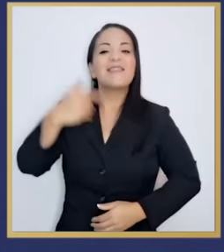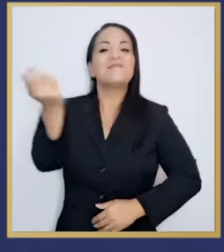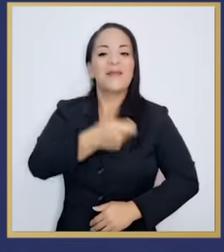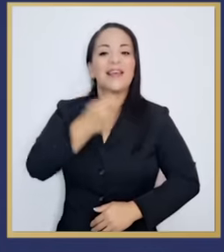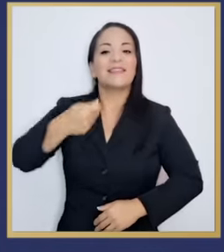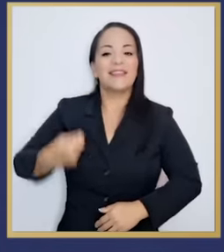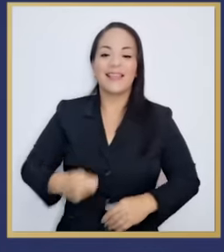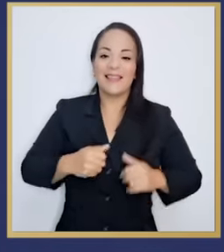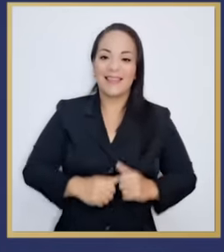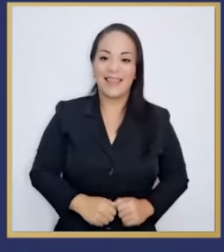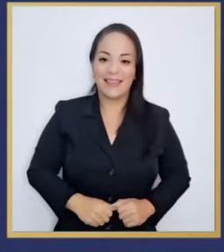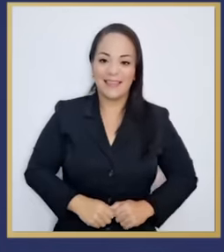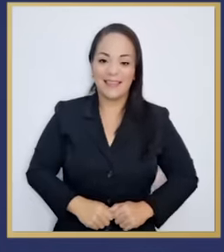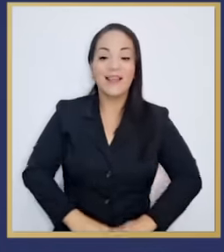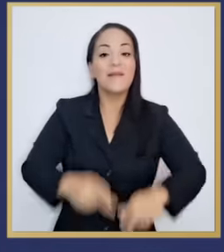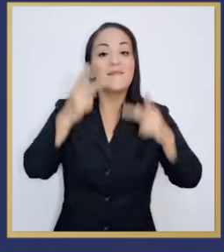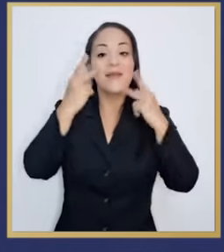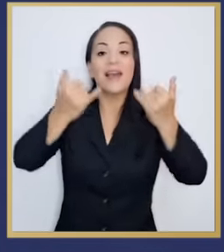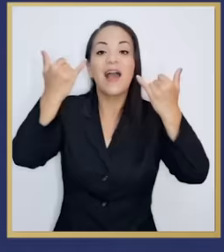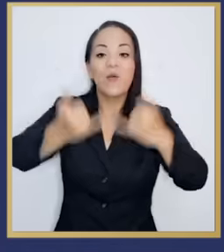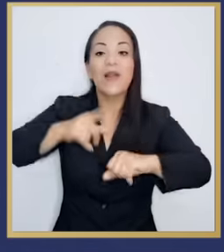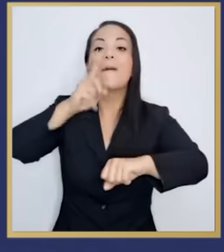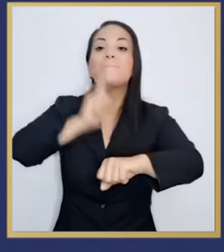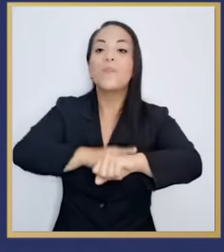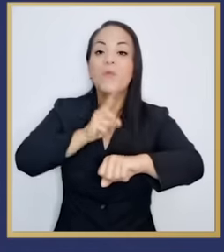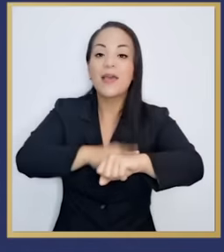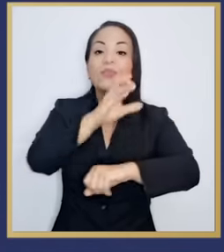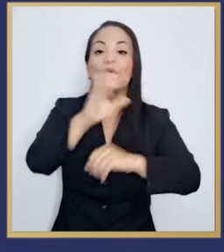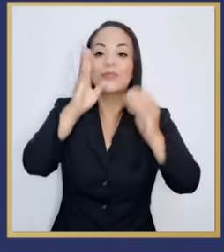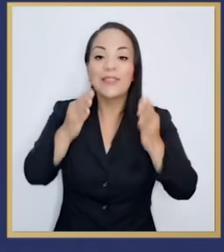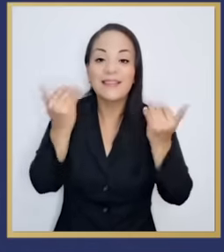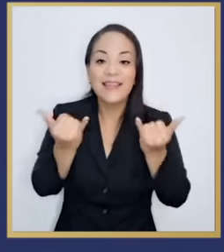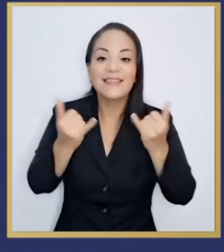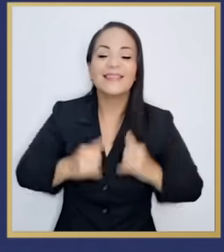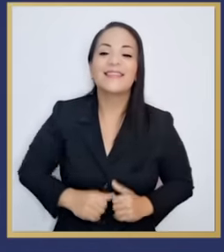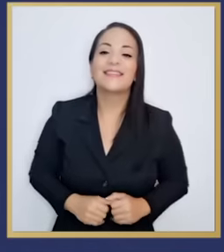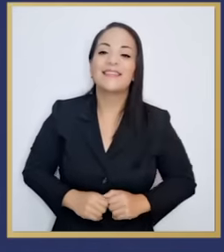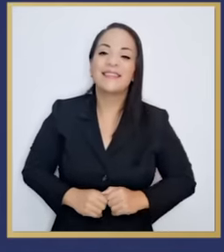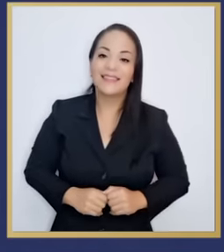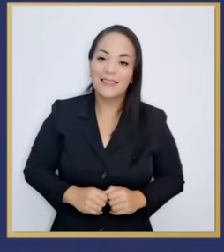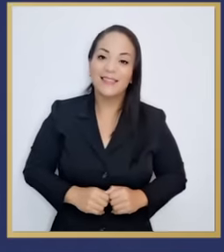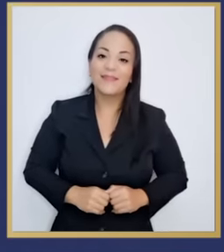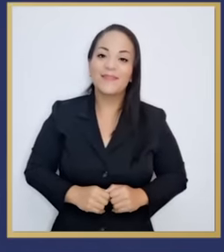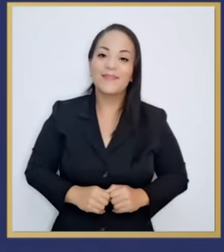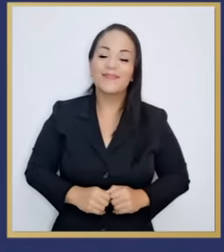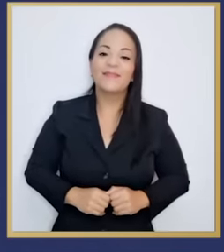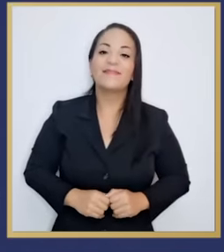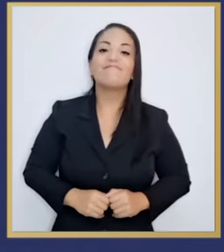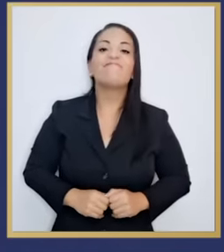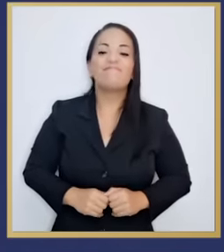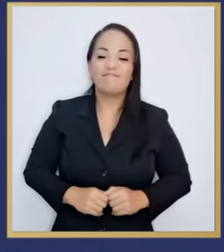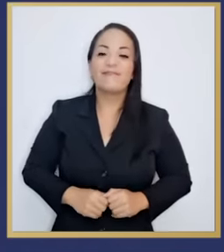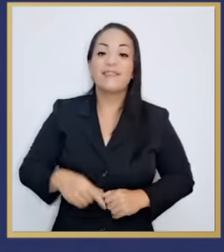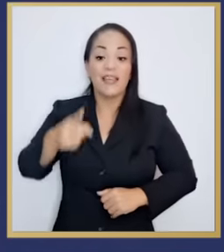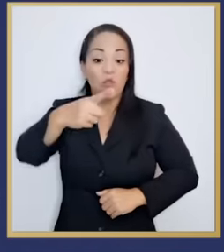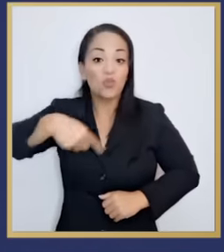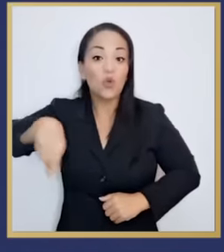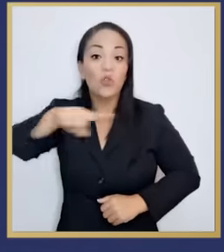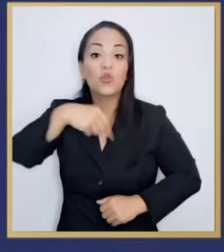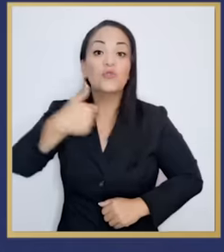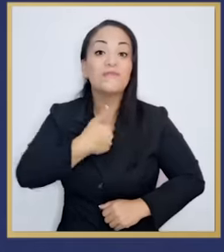Este es el momento, compatriotas, de preguntarnos